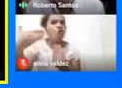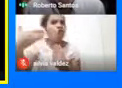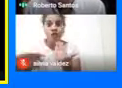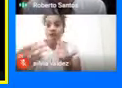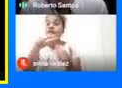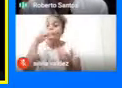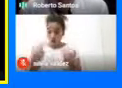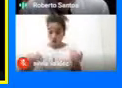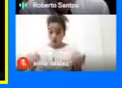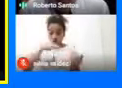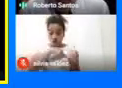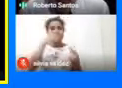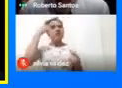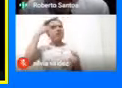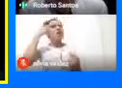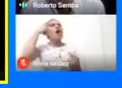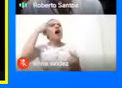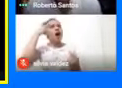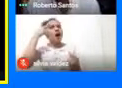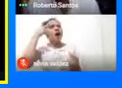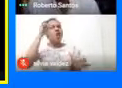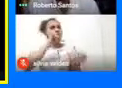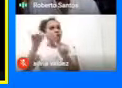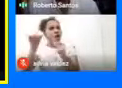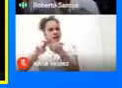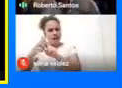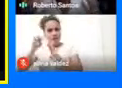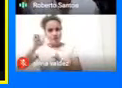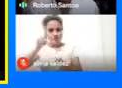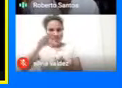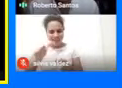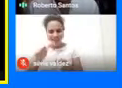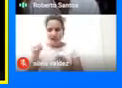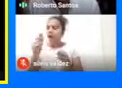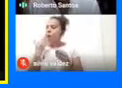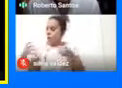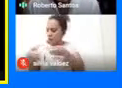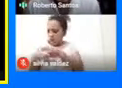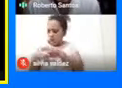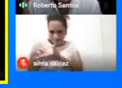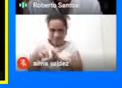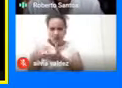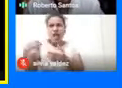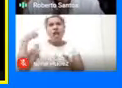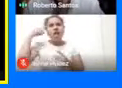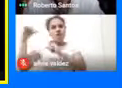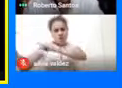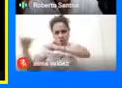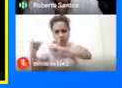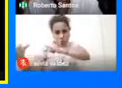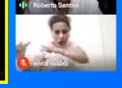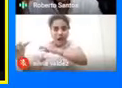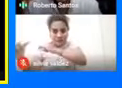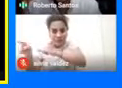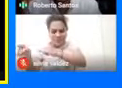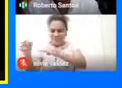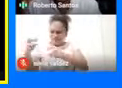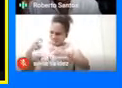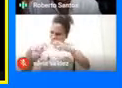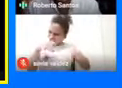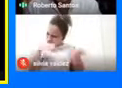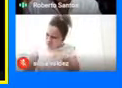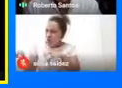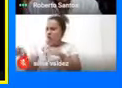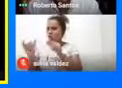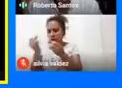Nosotros Pensáramos Como Muiscas Como indígenas En general Tuviéramos ese pensamiento Esa actitud Frente a la